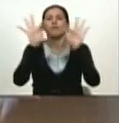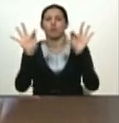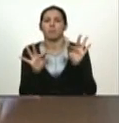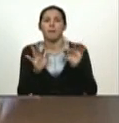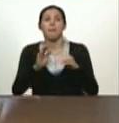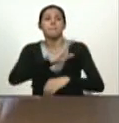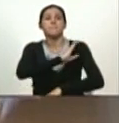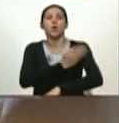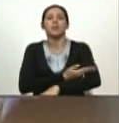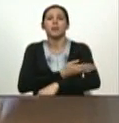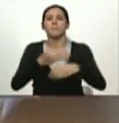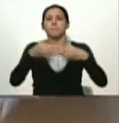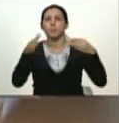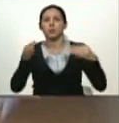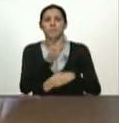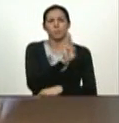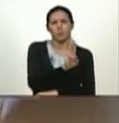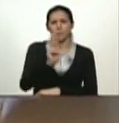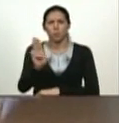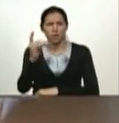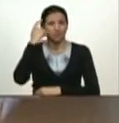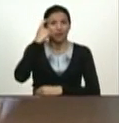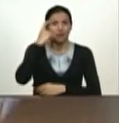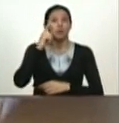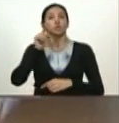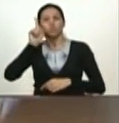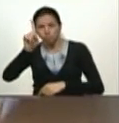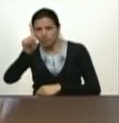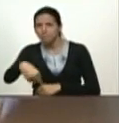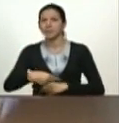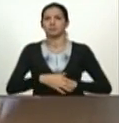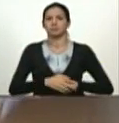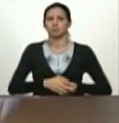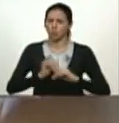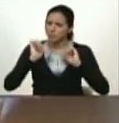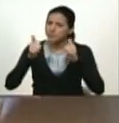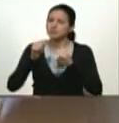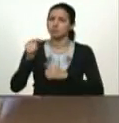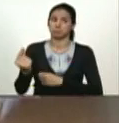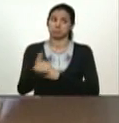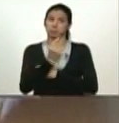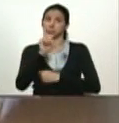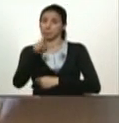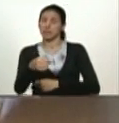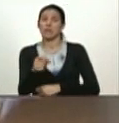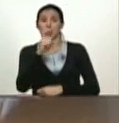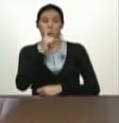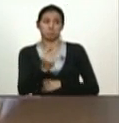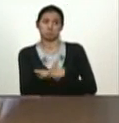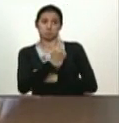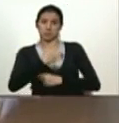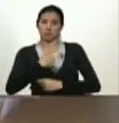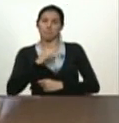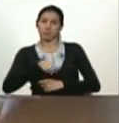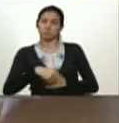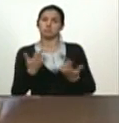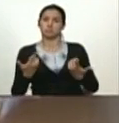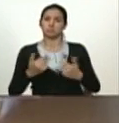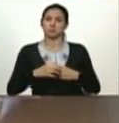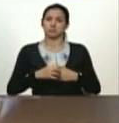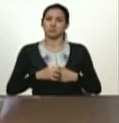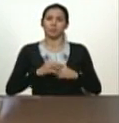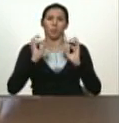Me dijo, hasta tú, Nicolás, como canciller, me dijo. Hasta tú tienes que construir el concepto de gobierno popular, poder popular de la